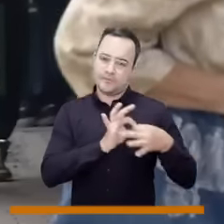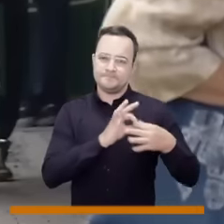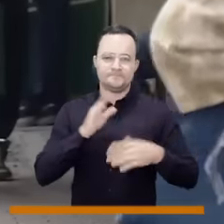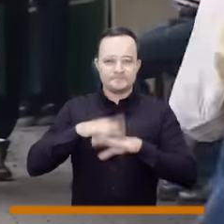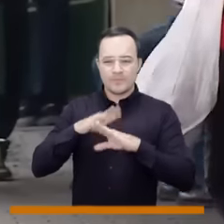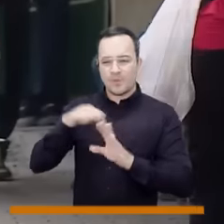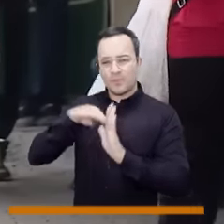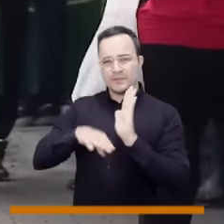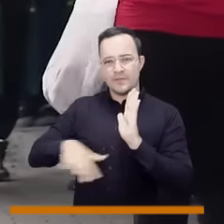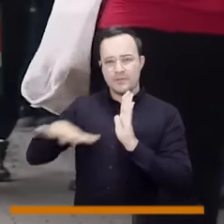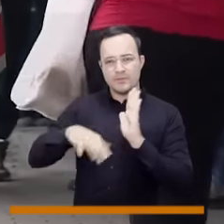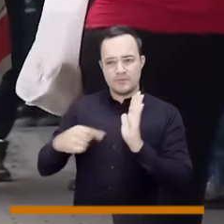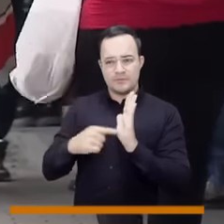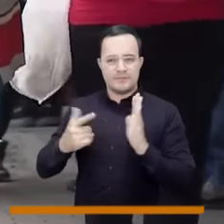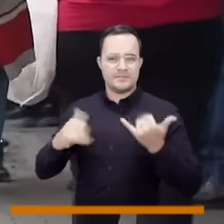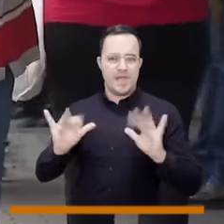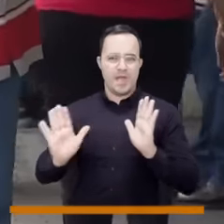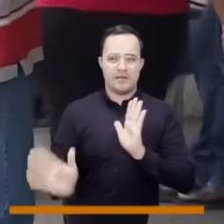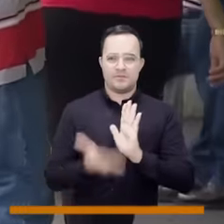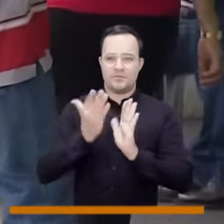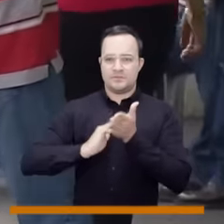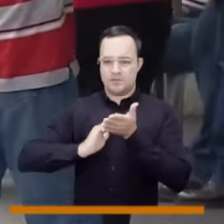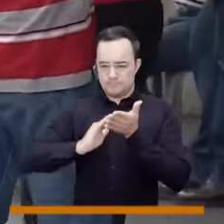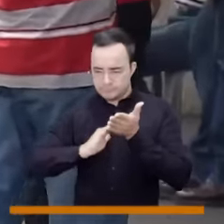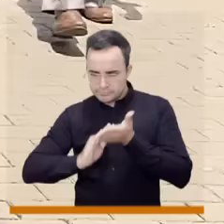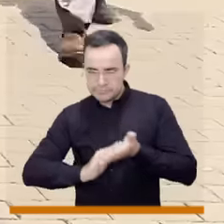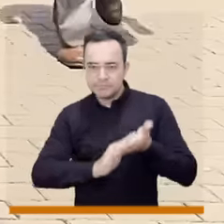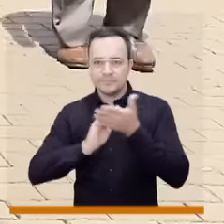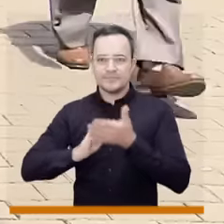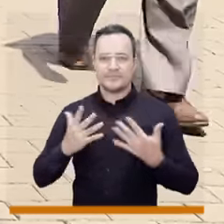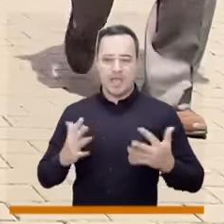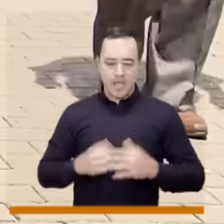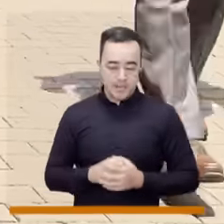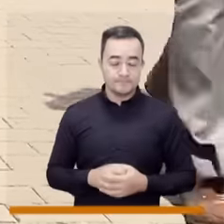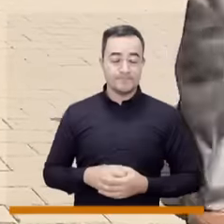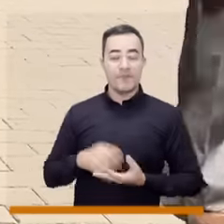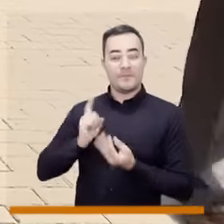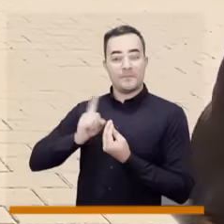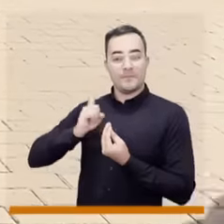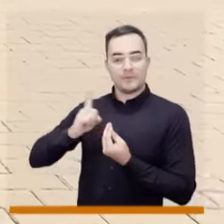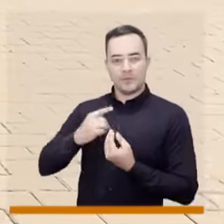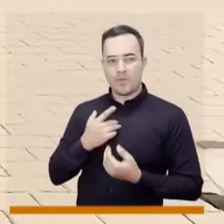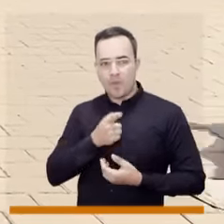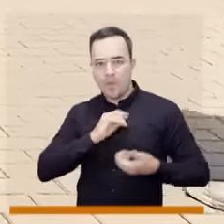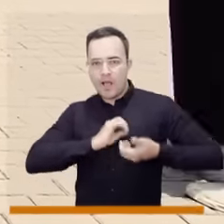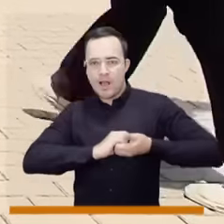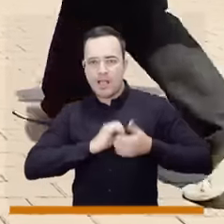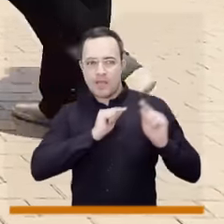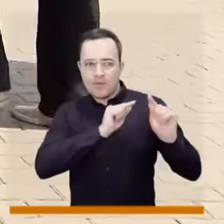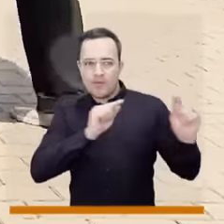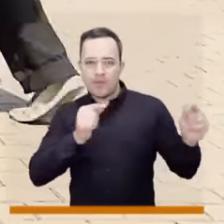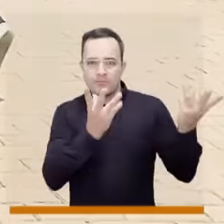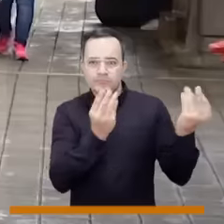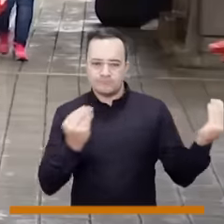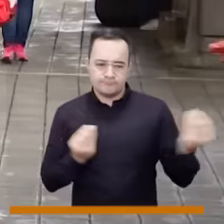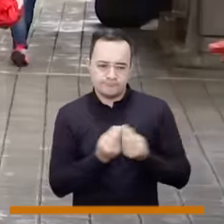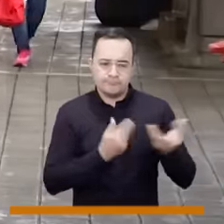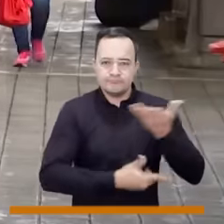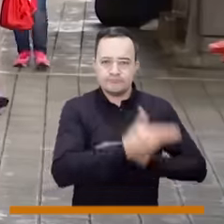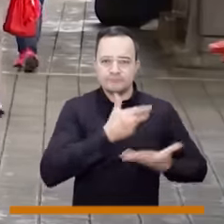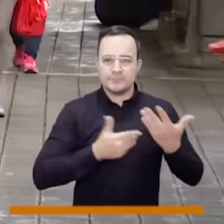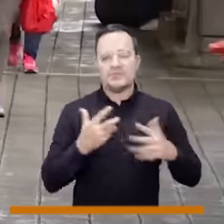Katherine y la actualizamos conforme a la ley empanada que es autoría nuestra de nuestro partido, pero quedan muchos